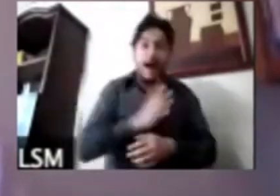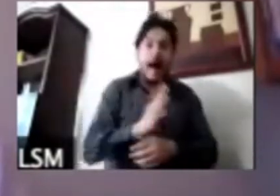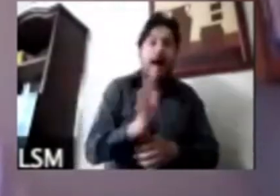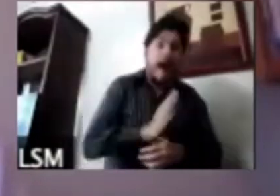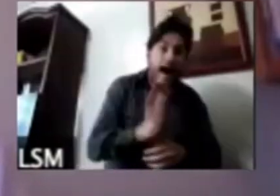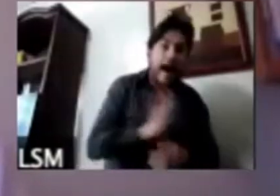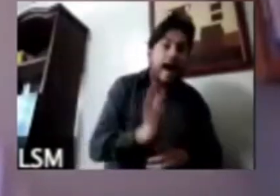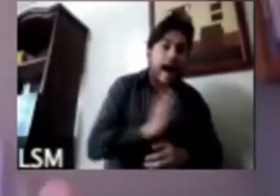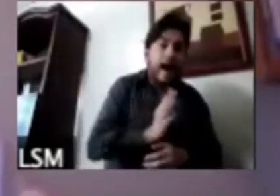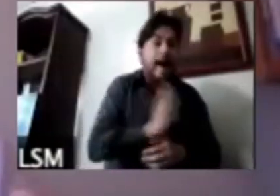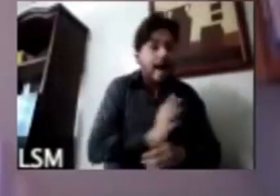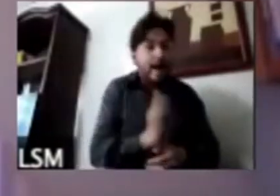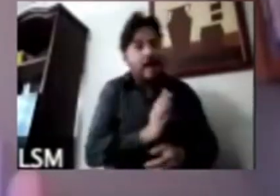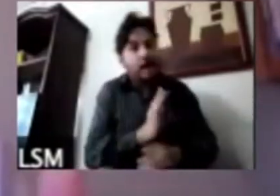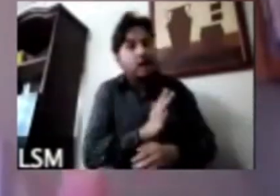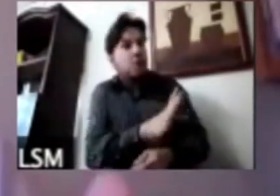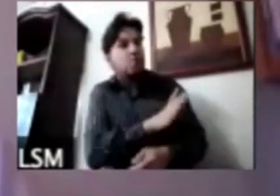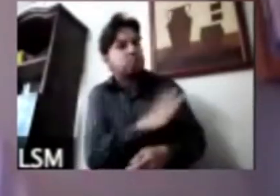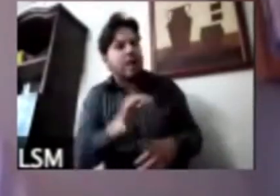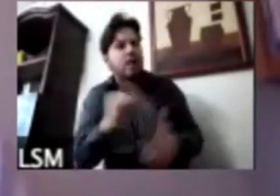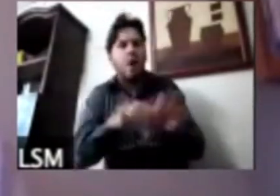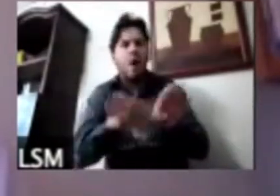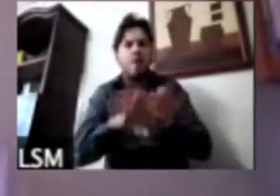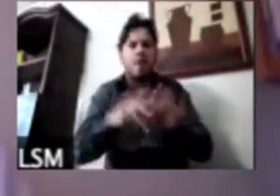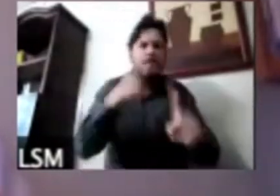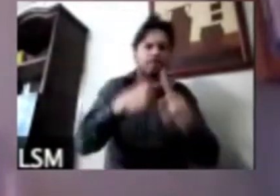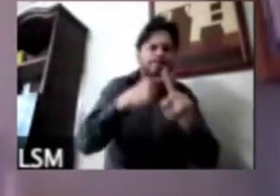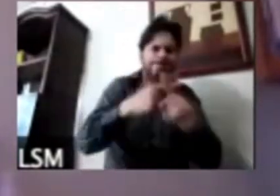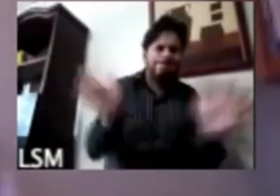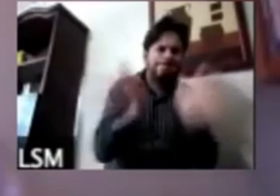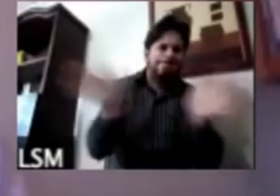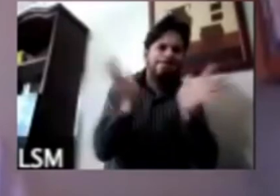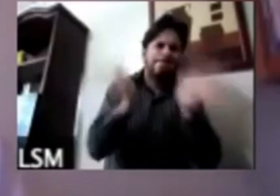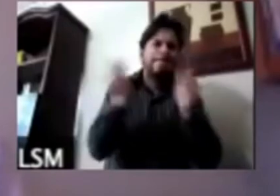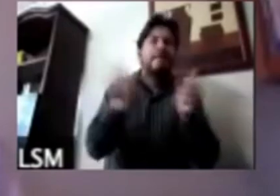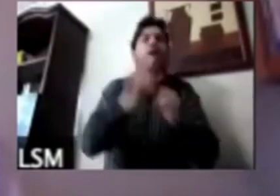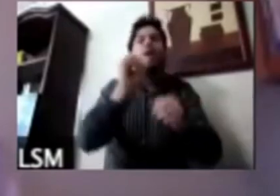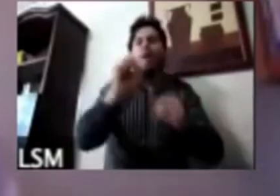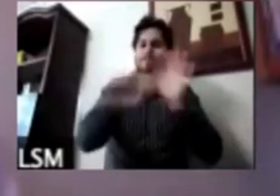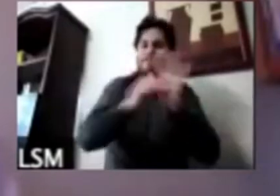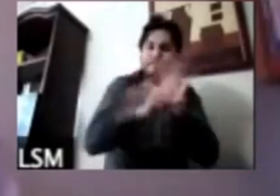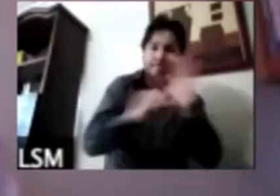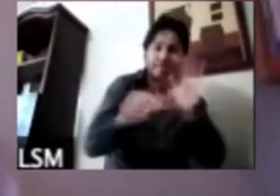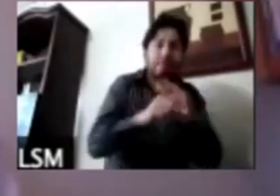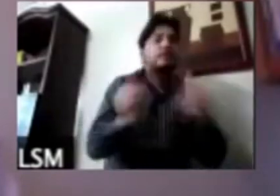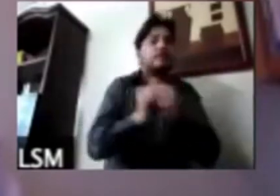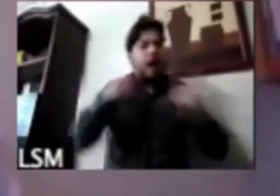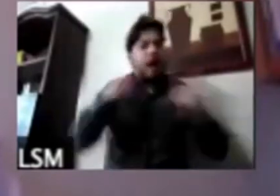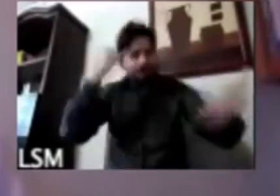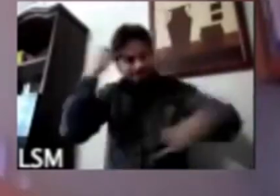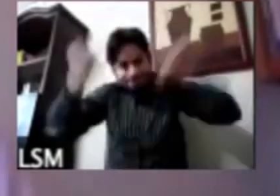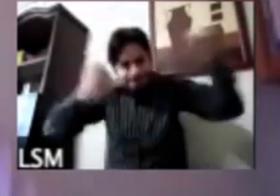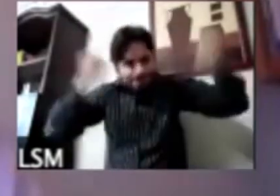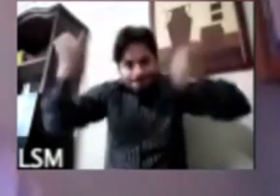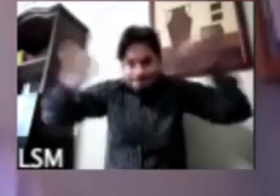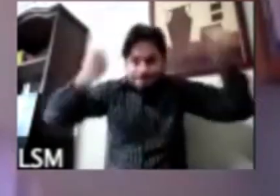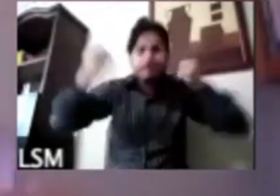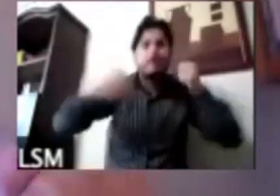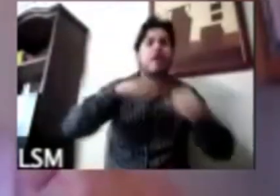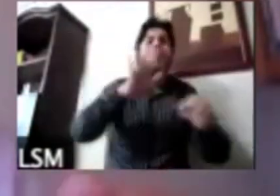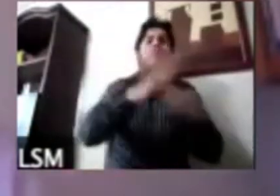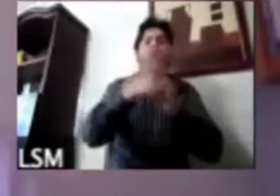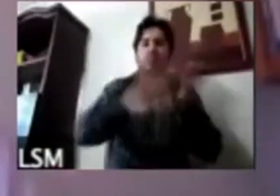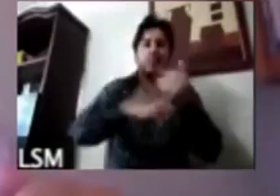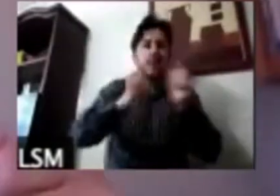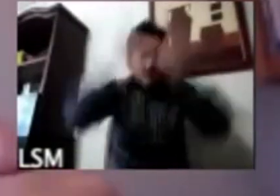buena valoración de las personas y se está uniendo en el imaginario colectivo el trabajo de la enfermera de la